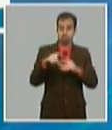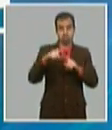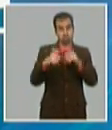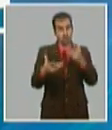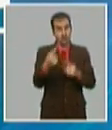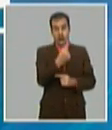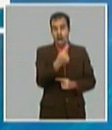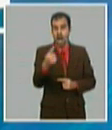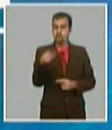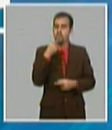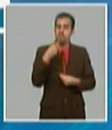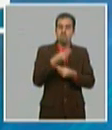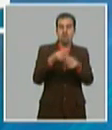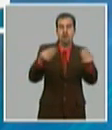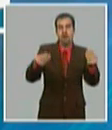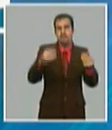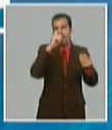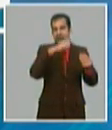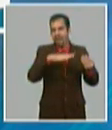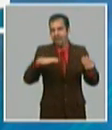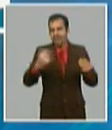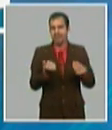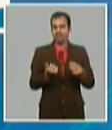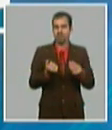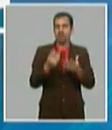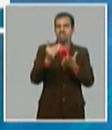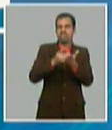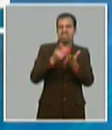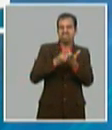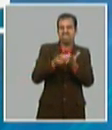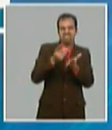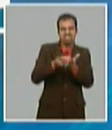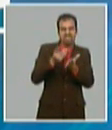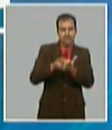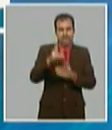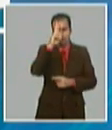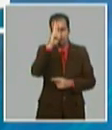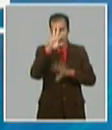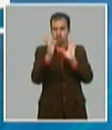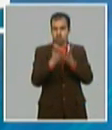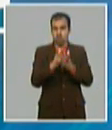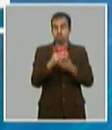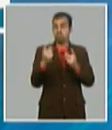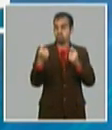dietas médicas y la leche de los niños eso nos cuesta 159 millones de dólares